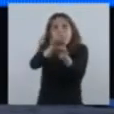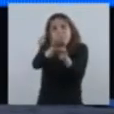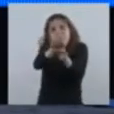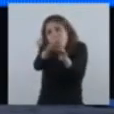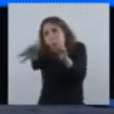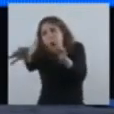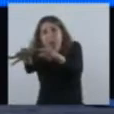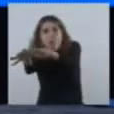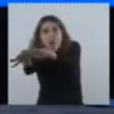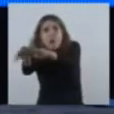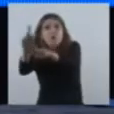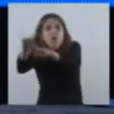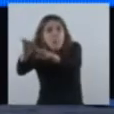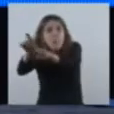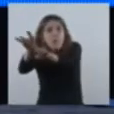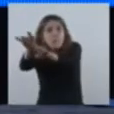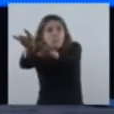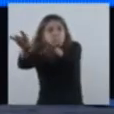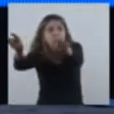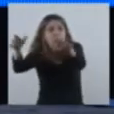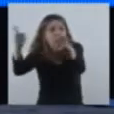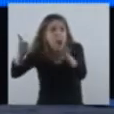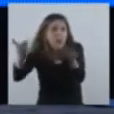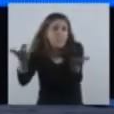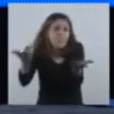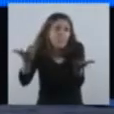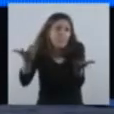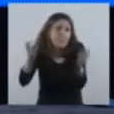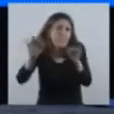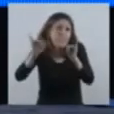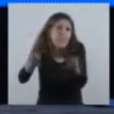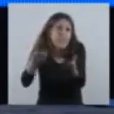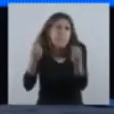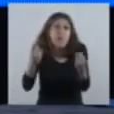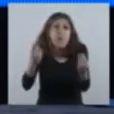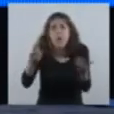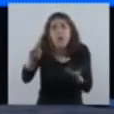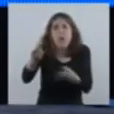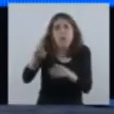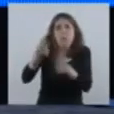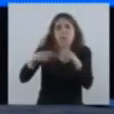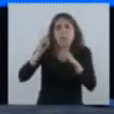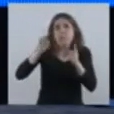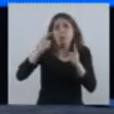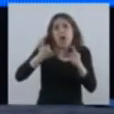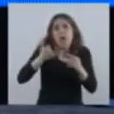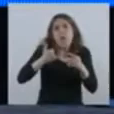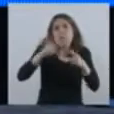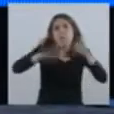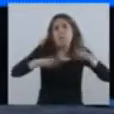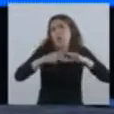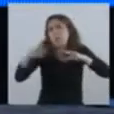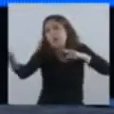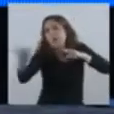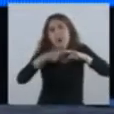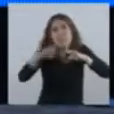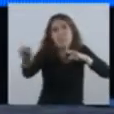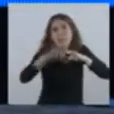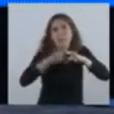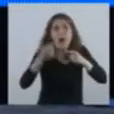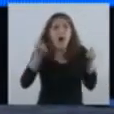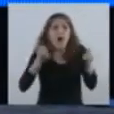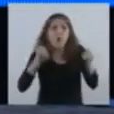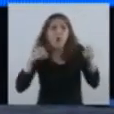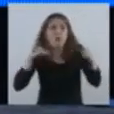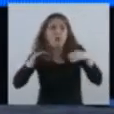Y es razonable que así ocurra mientras el tránsito de personas sigue ocurriendo y mientras el tráfico de vehículos